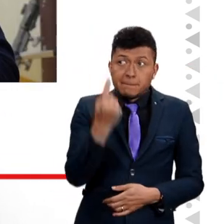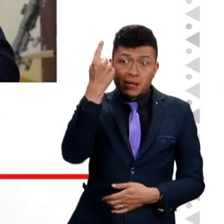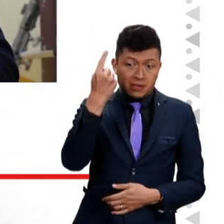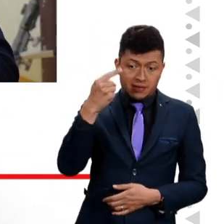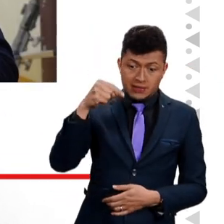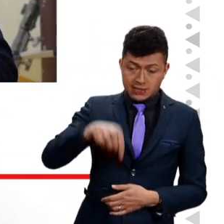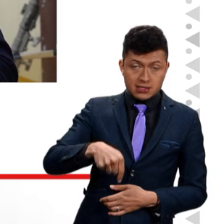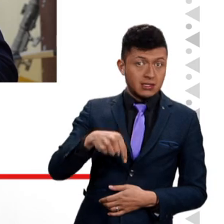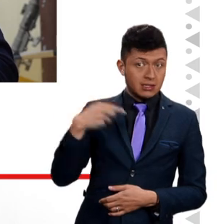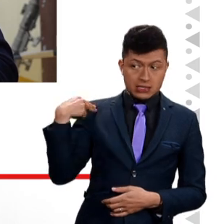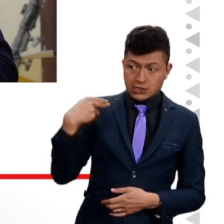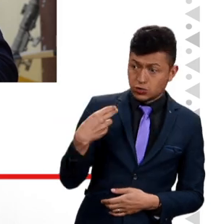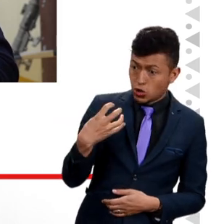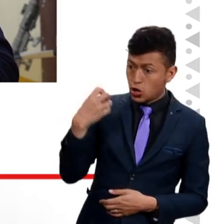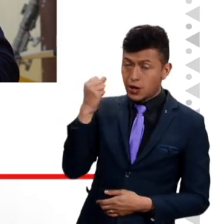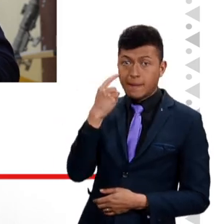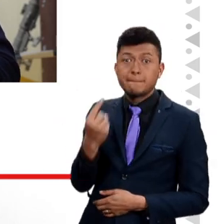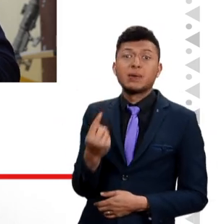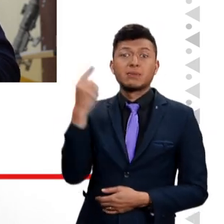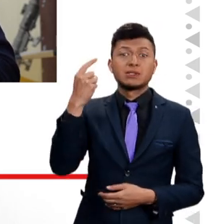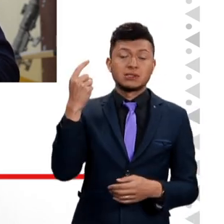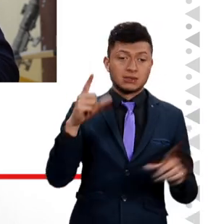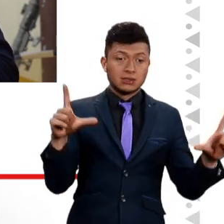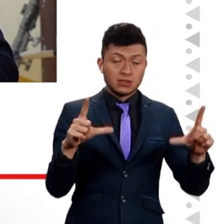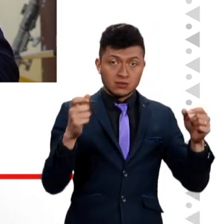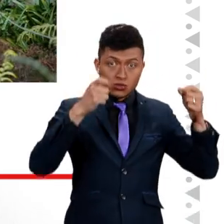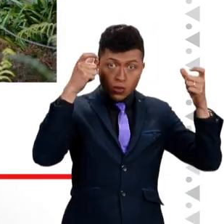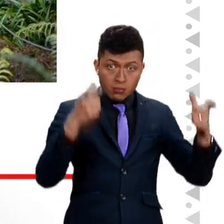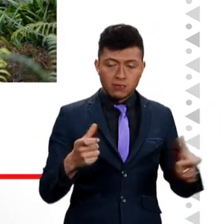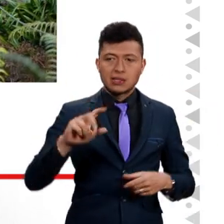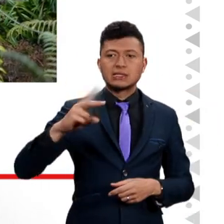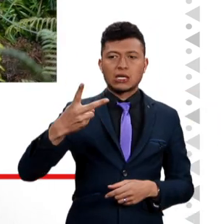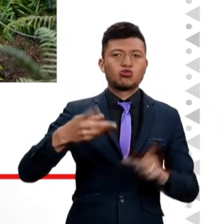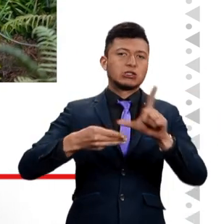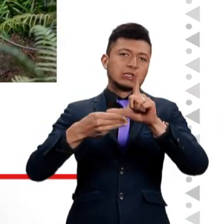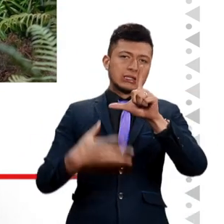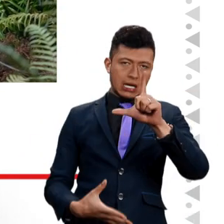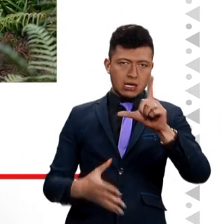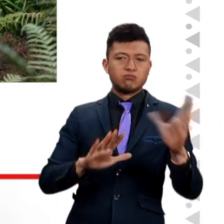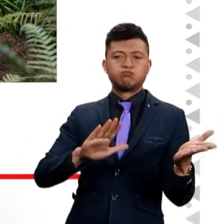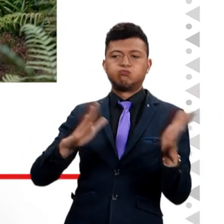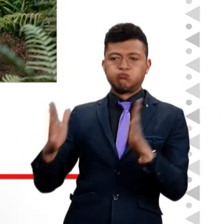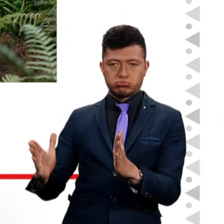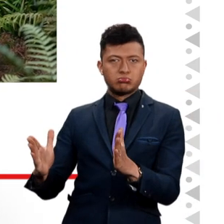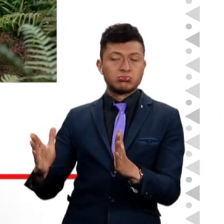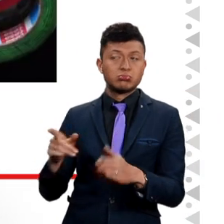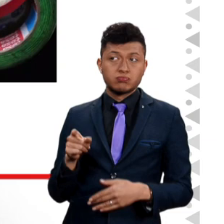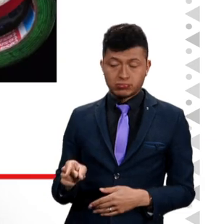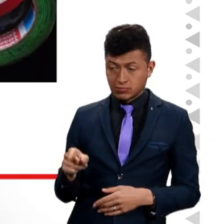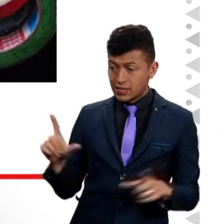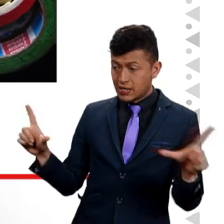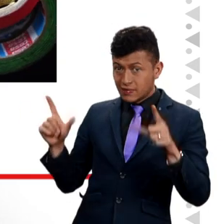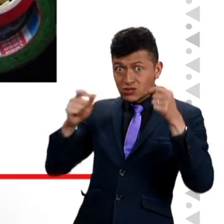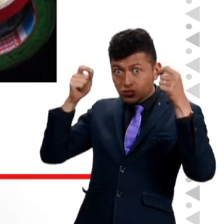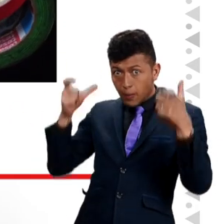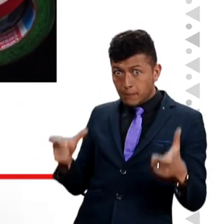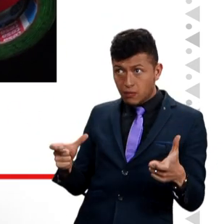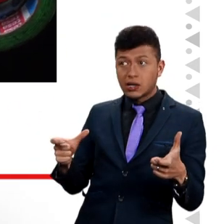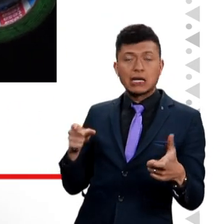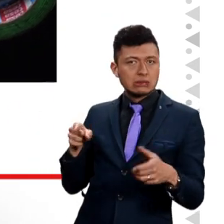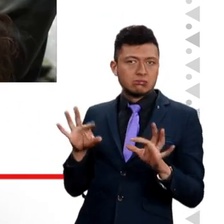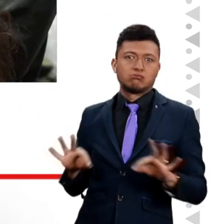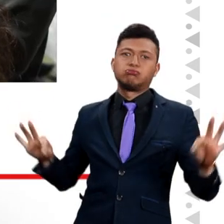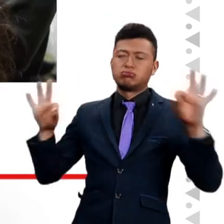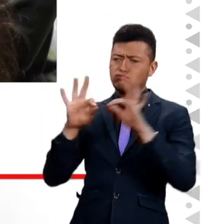es la primera vez, como un hito en la historia, que la televisión pública hace una segunda temporada de una serie. Los recursos de la televisión